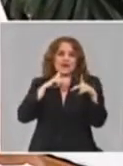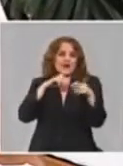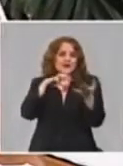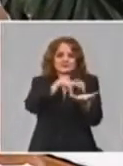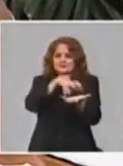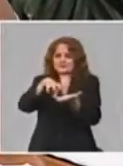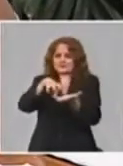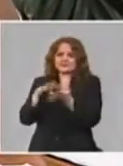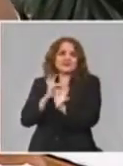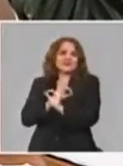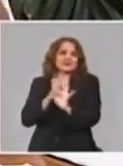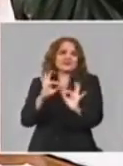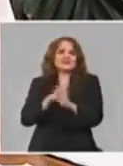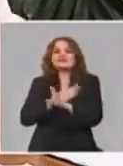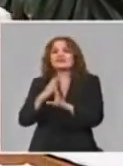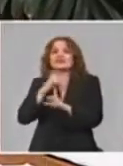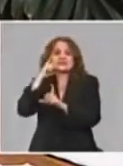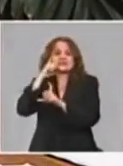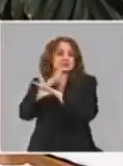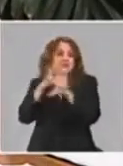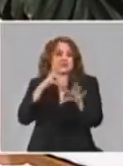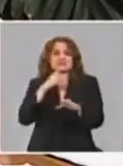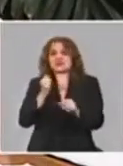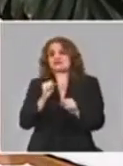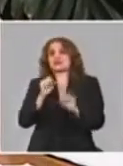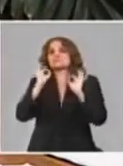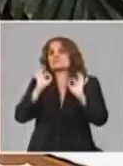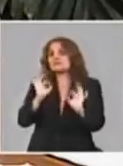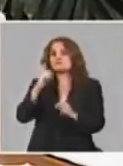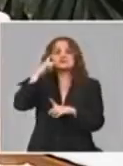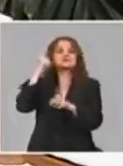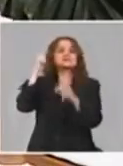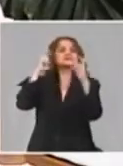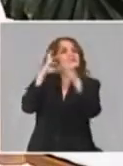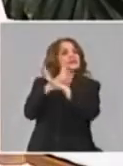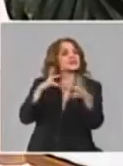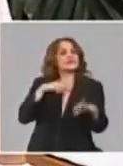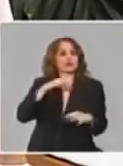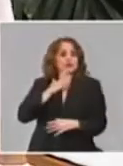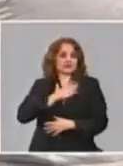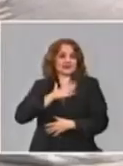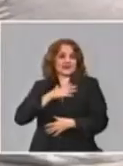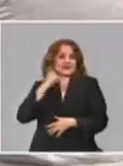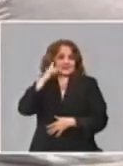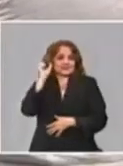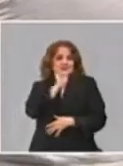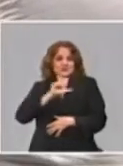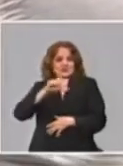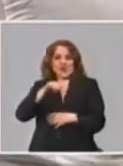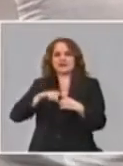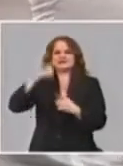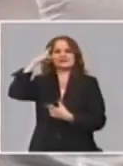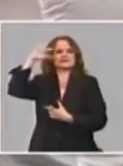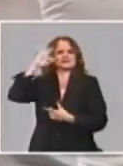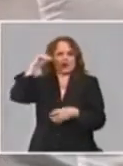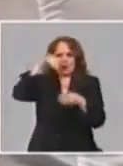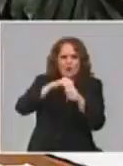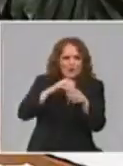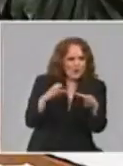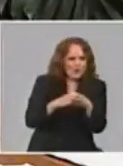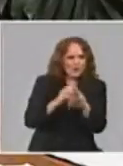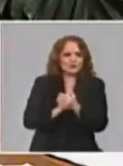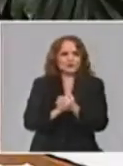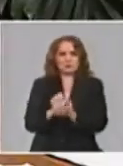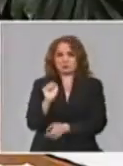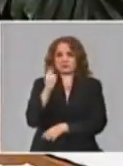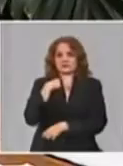todos los científicos de las ciencias sociales, los psicólogos estuvieron aquí, creo que el viernes pasado, no solo del salud,